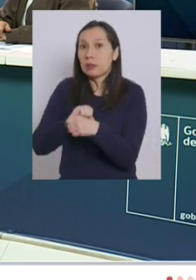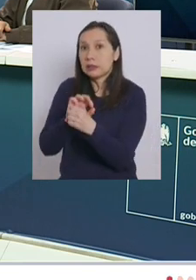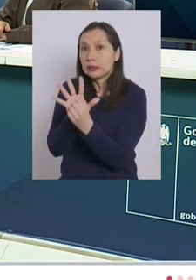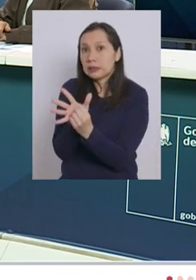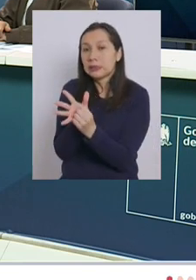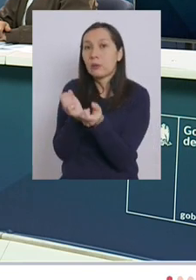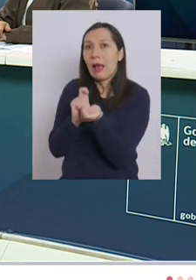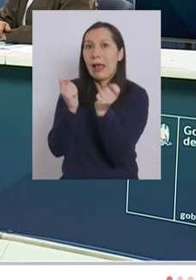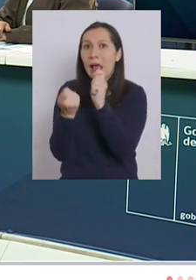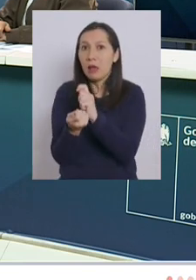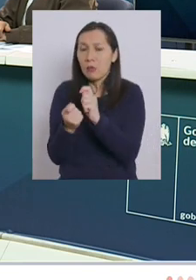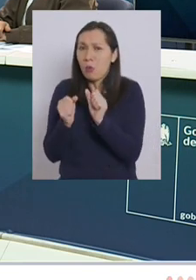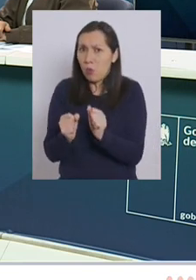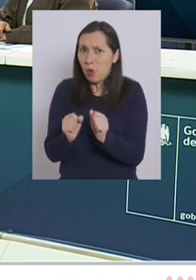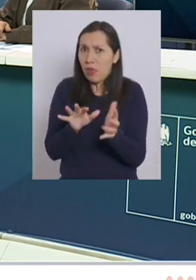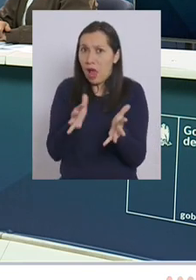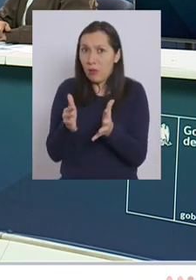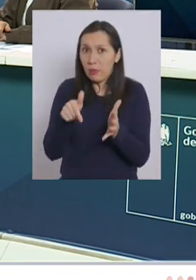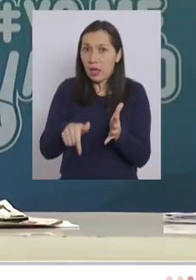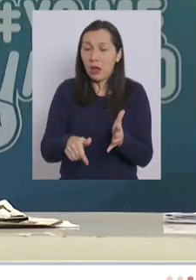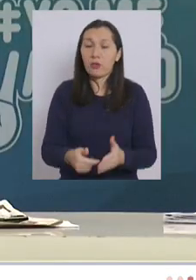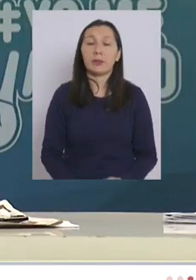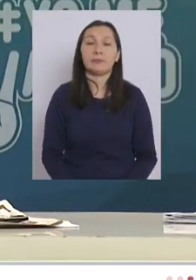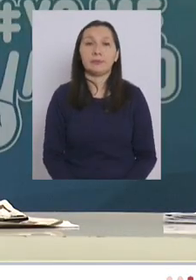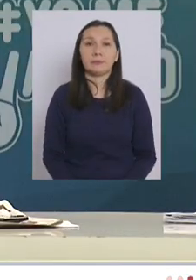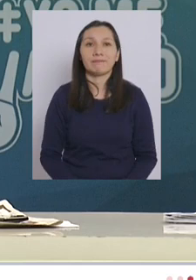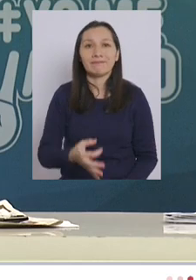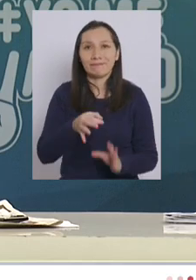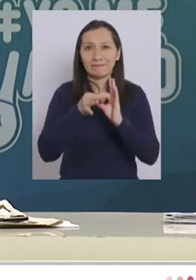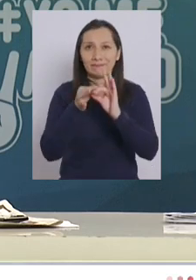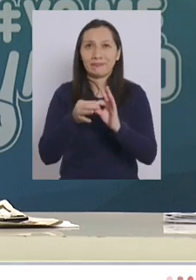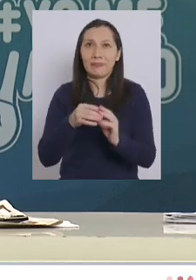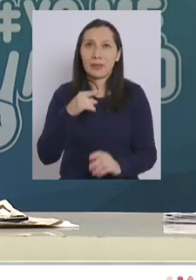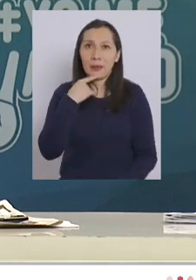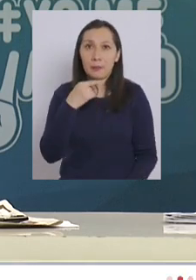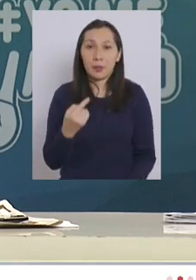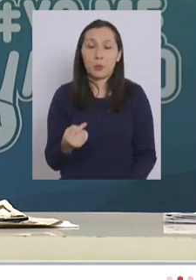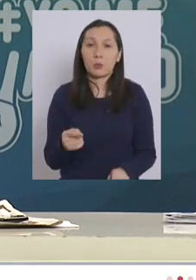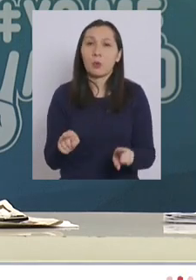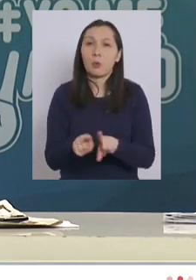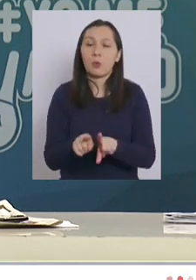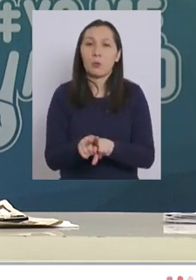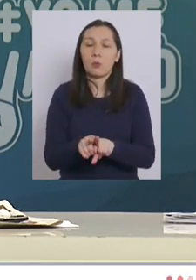estaría provocando este aumento? Muchas gracias. Muchas gracias por su pregunta como